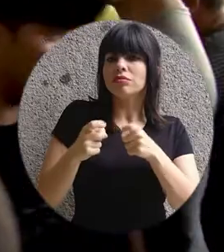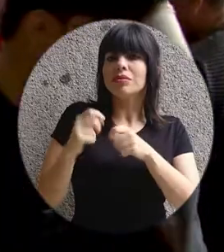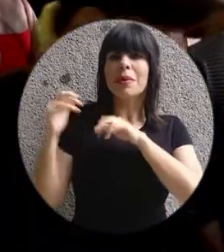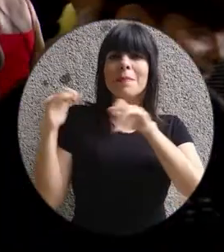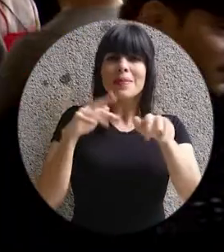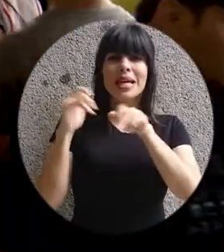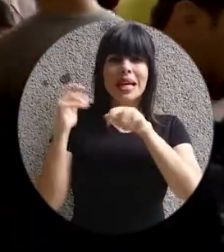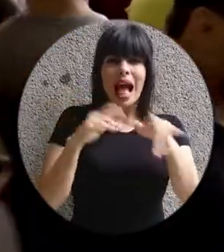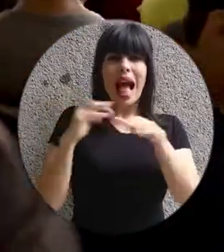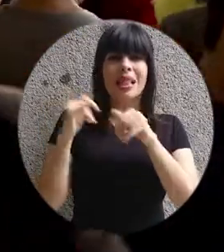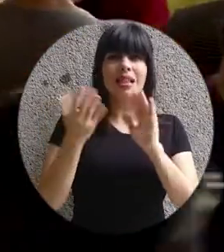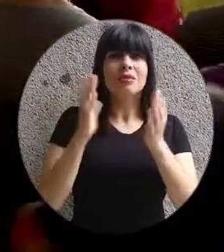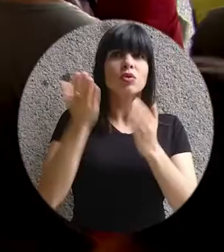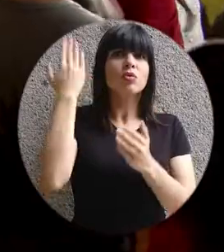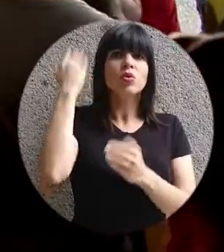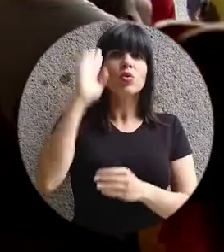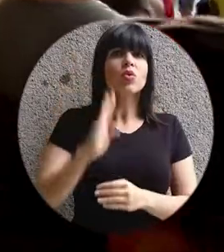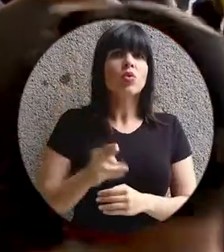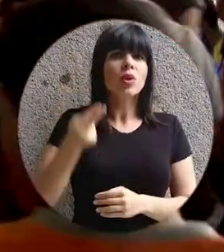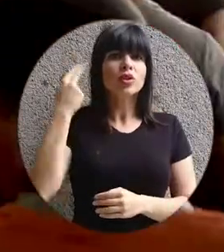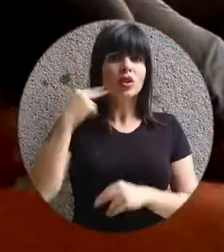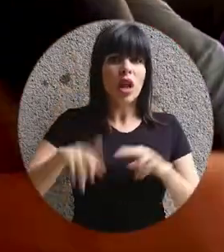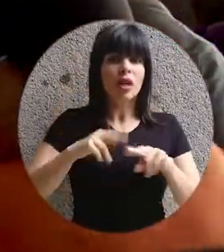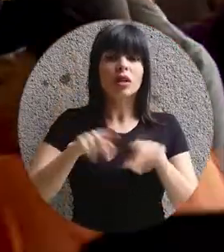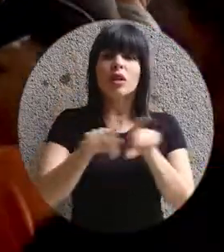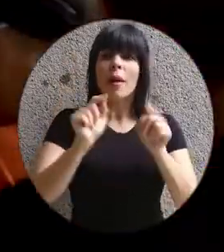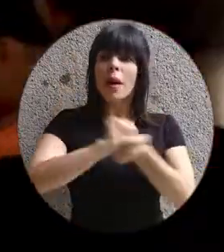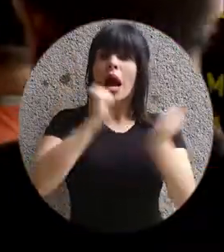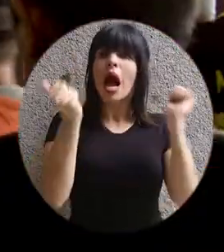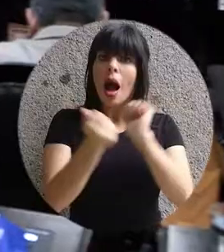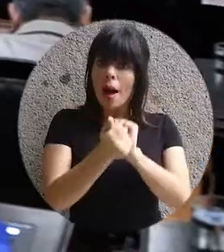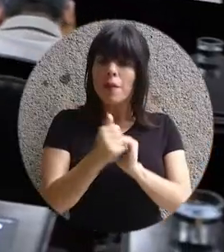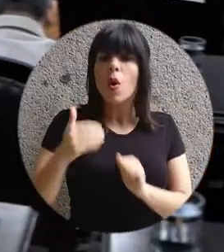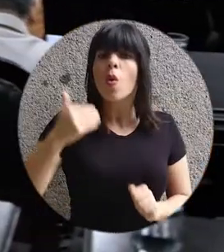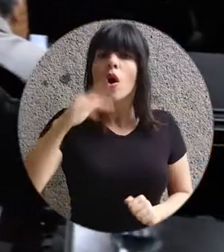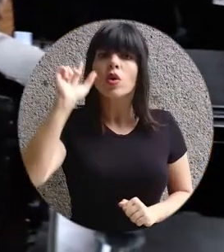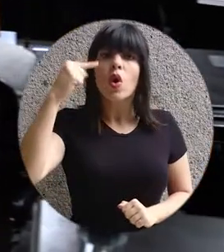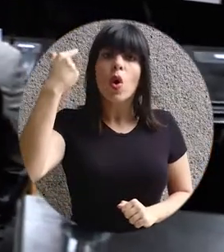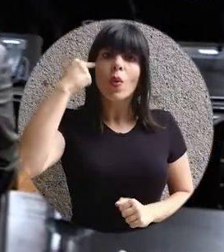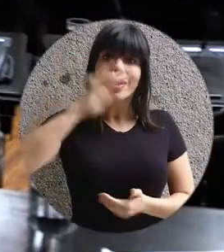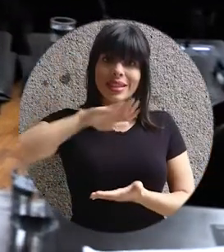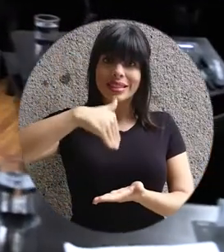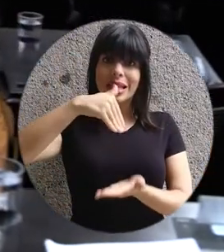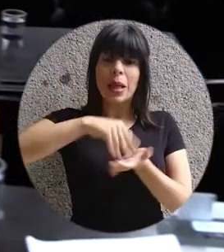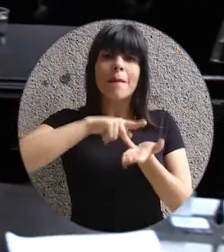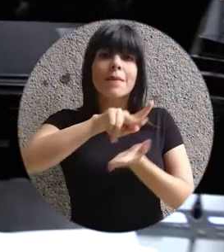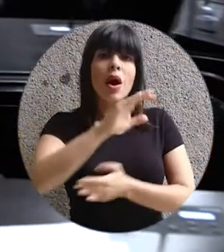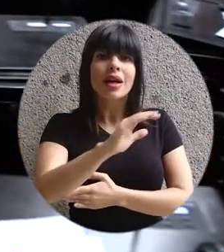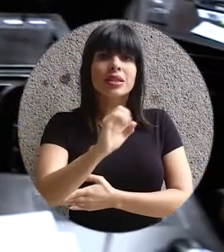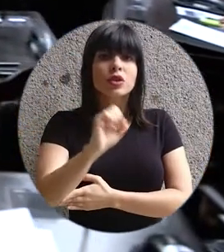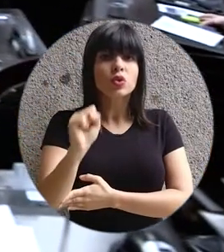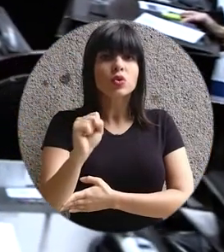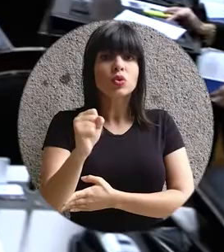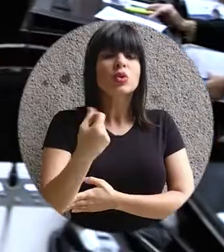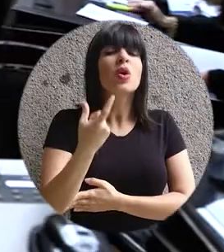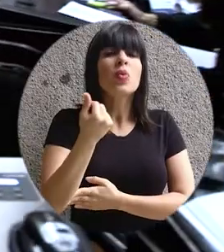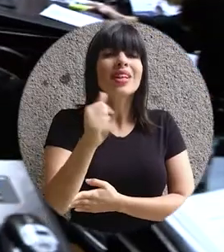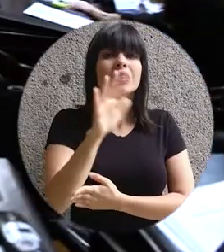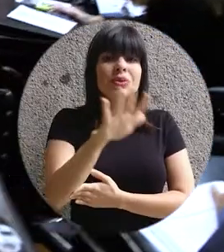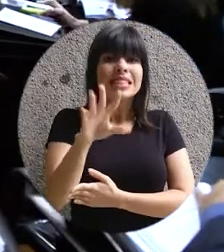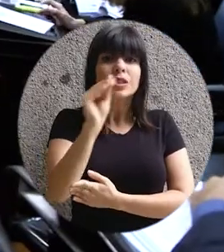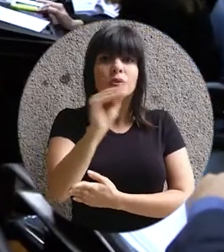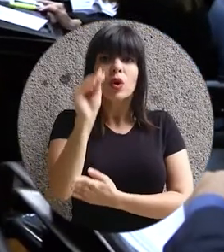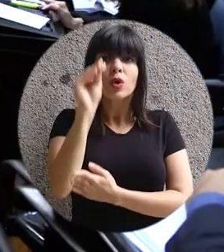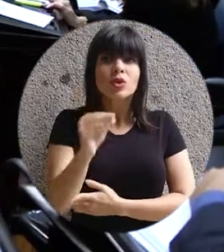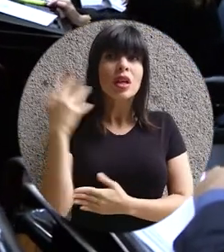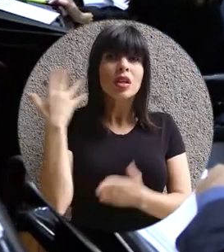de migrantes sin precedentes en la historia nacional. Hubo cambio también cuando el gobierno central pagó a la caja del Seguro Social el 55